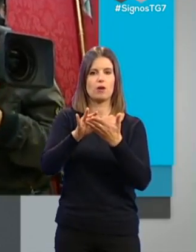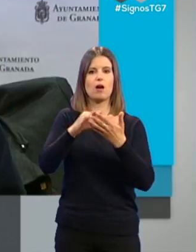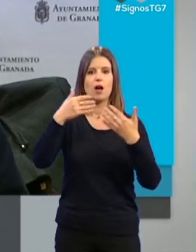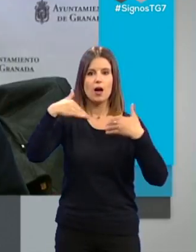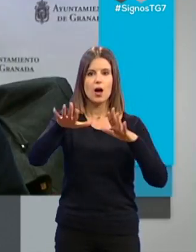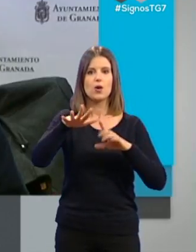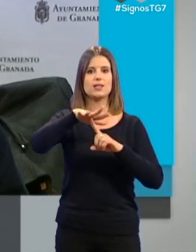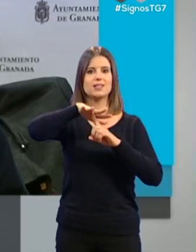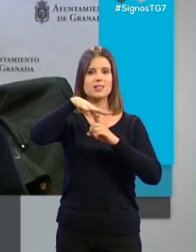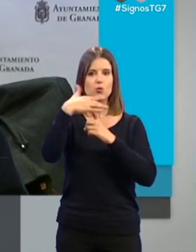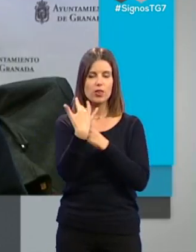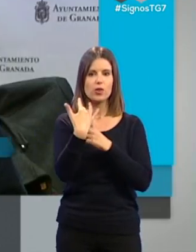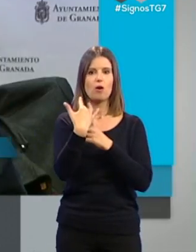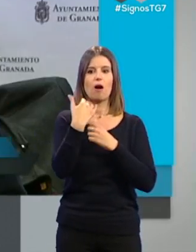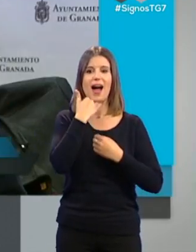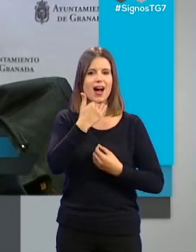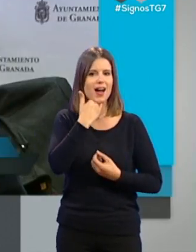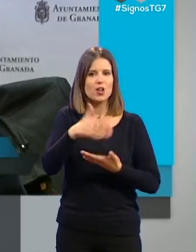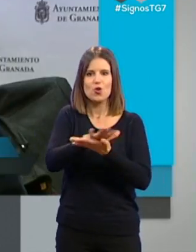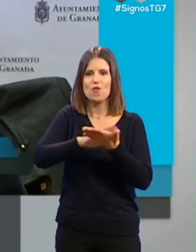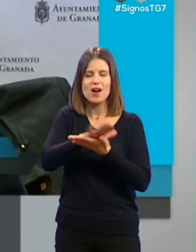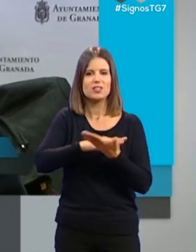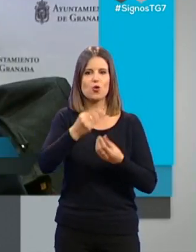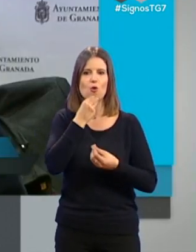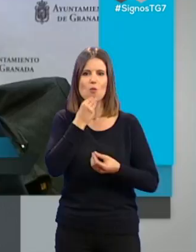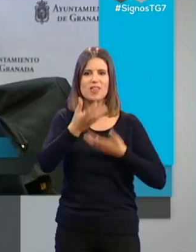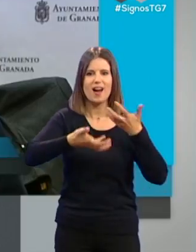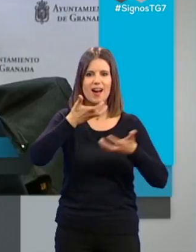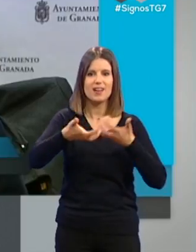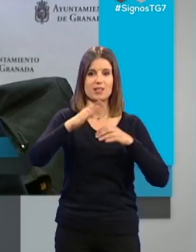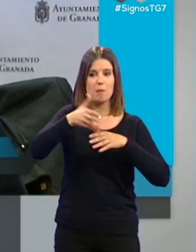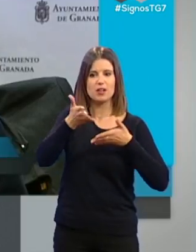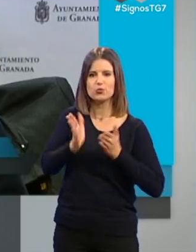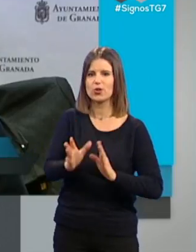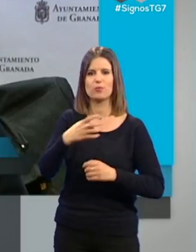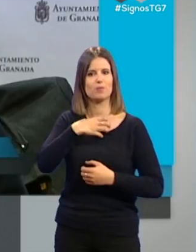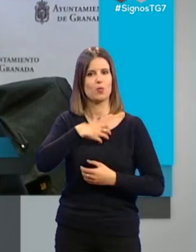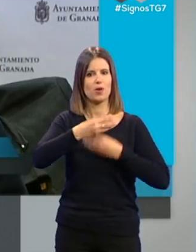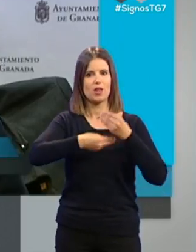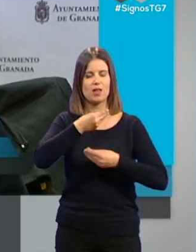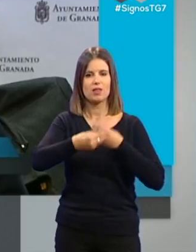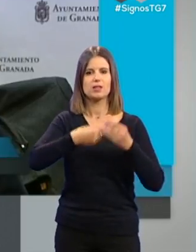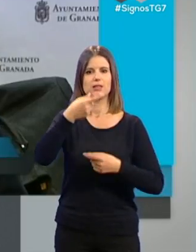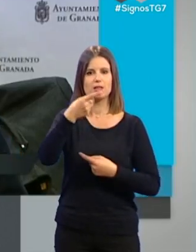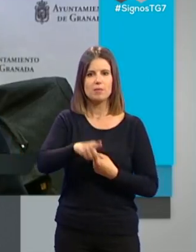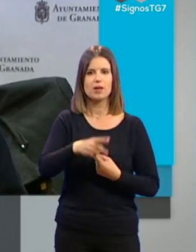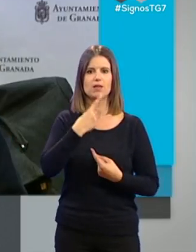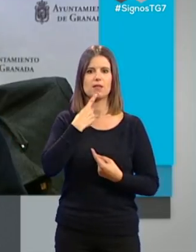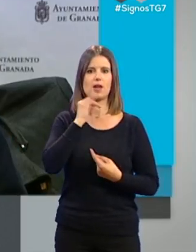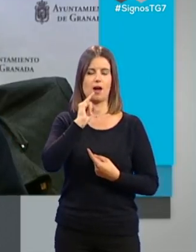Porque están en una situación donde cosas tan básicas como calentar la comida a los hijos no las pueden hacer. Estamos hablando también de que hay